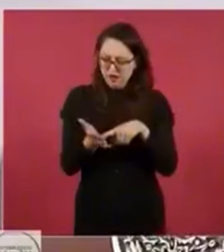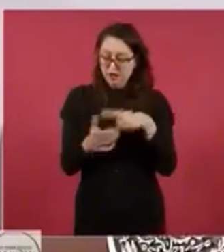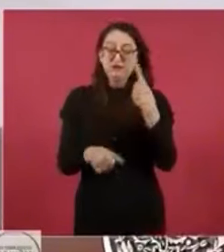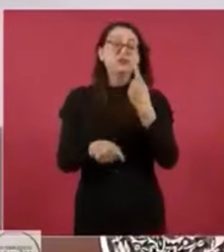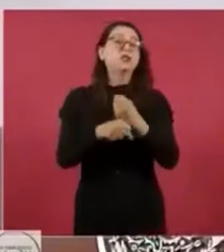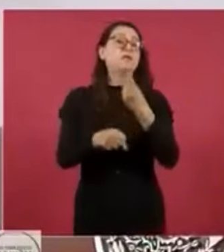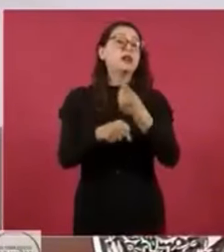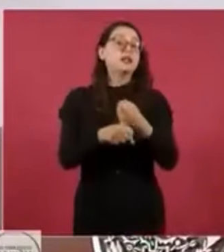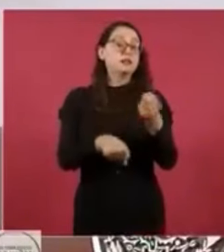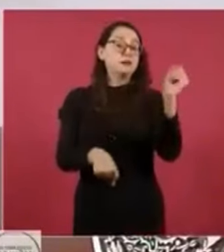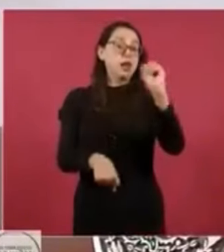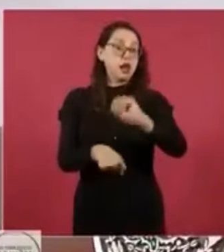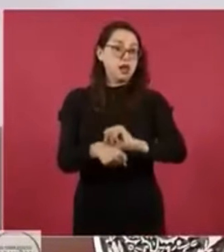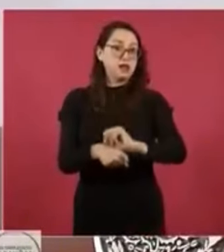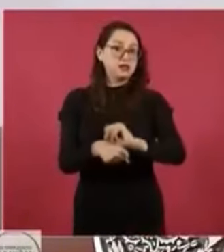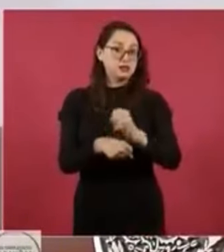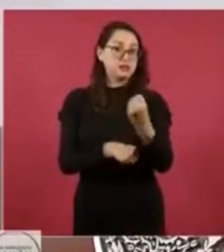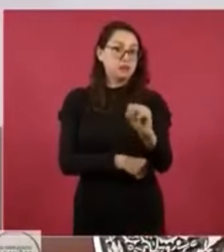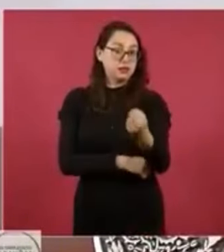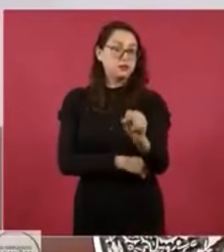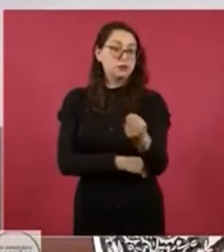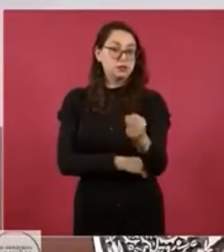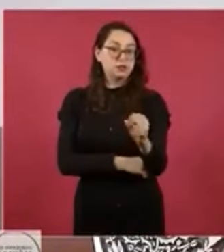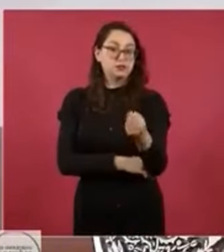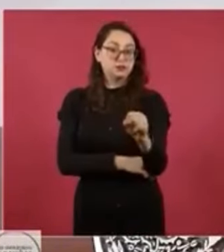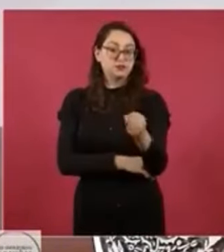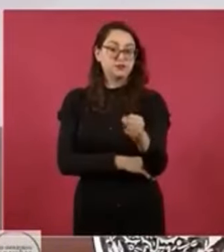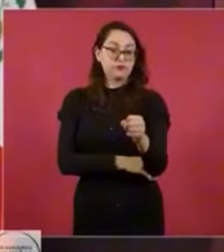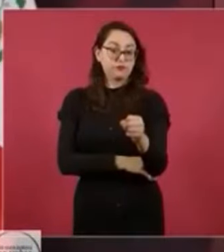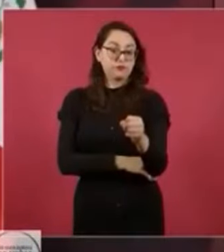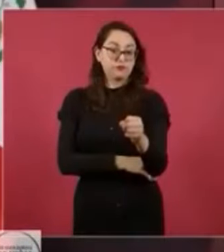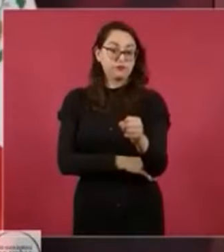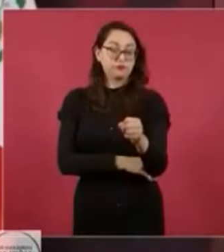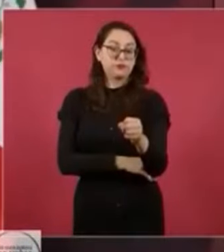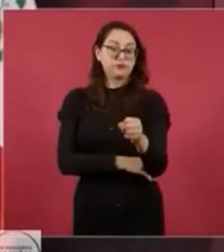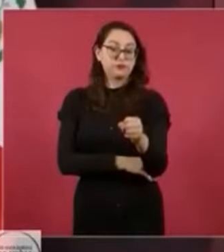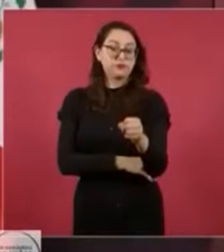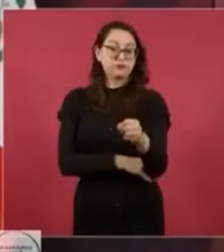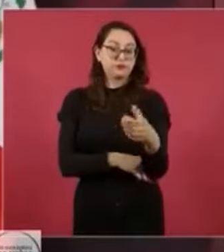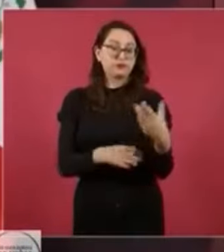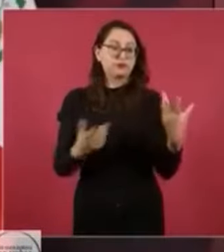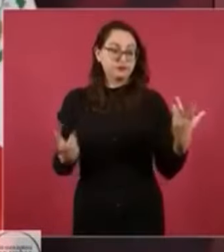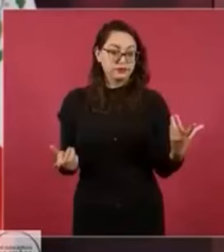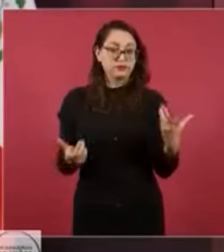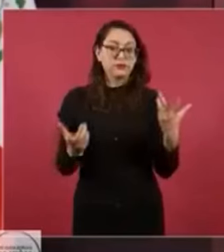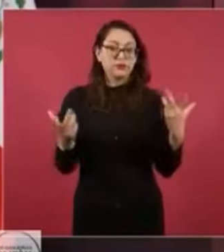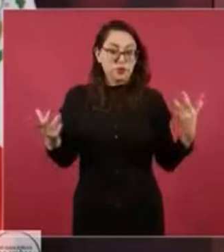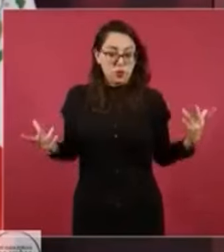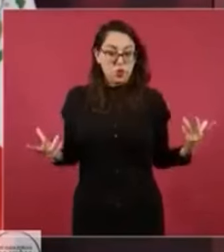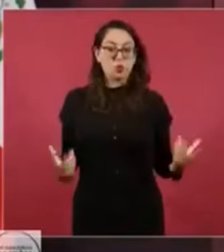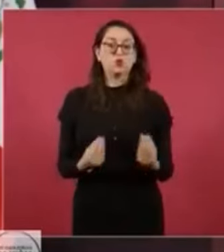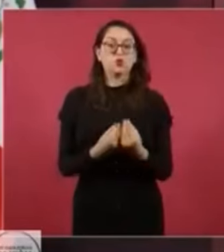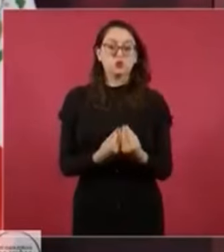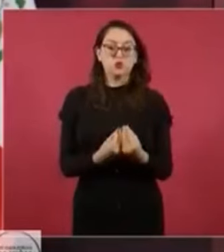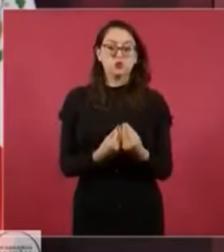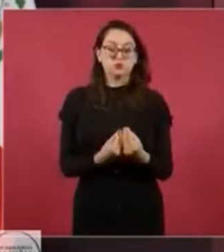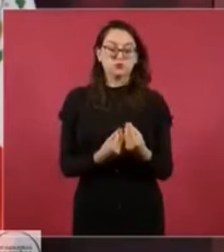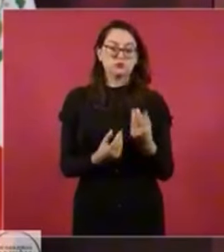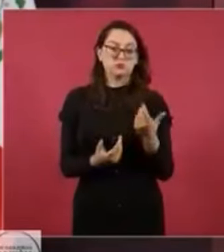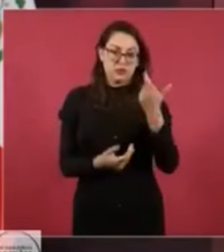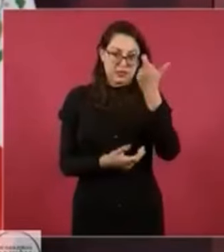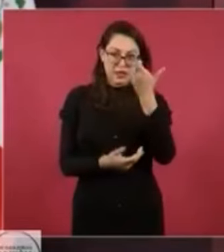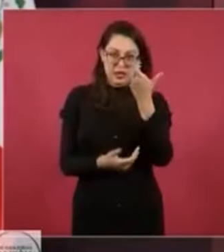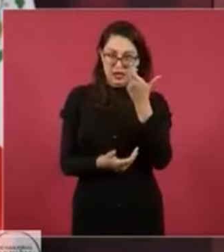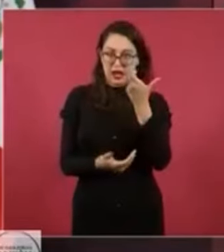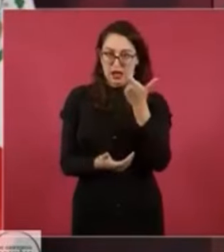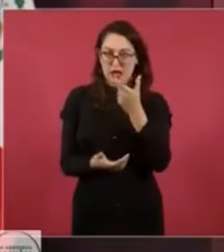semana del mes próximo, vamos a hacer la ceremonia de las entregas de los apoyos